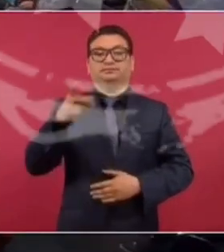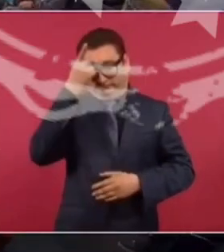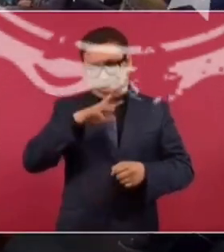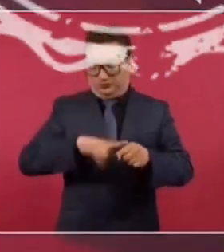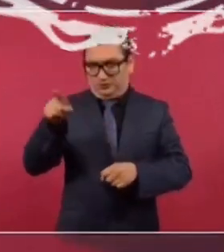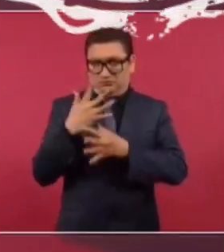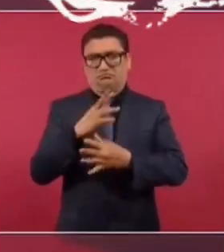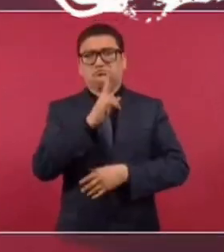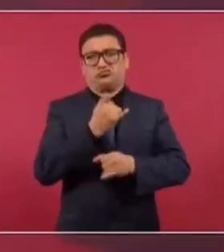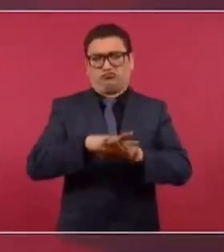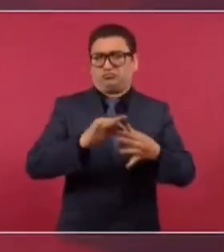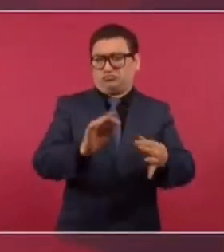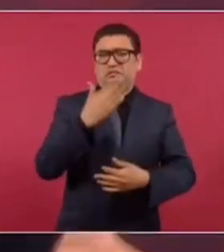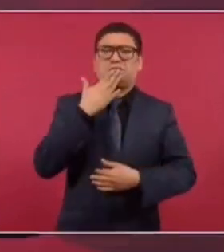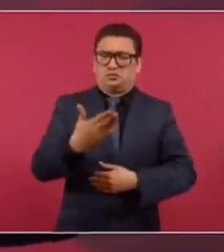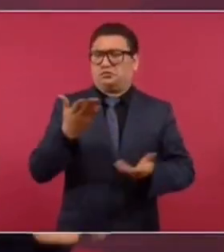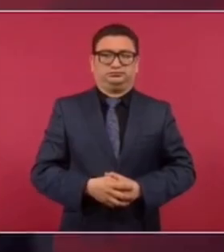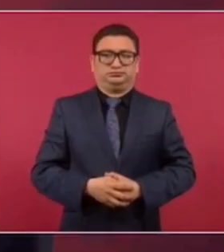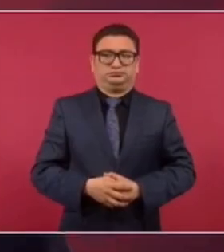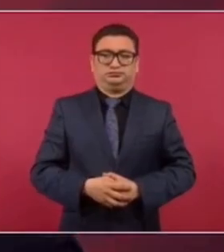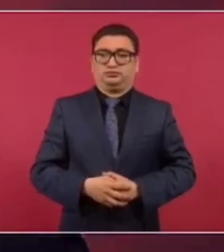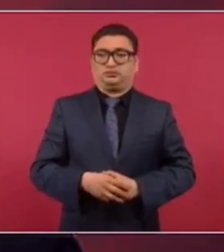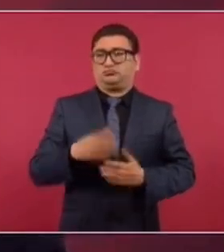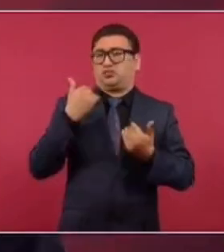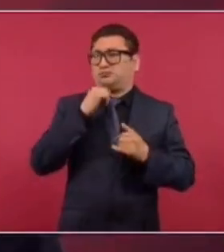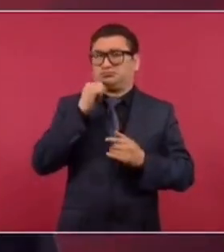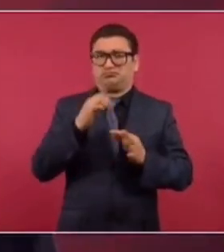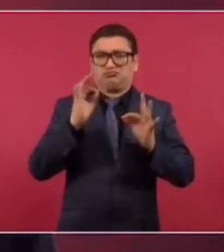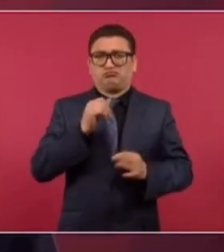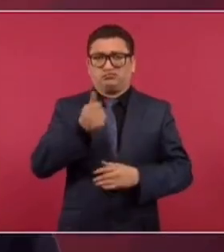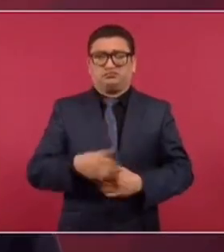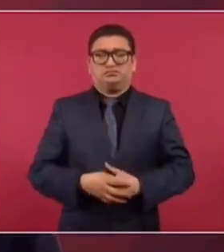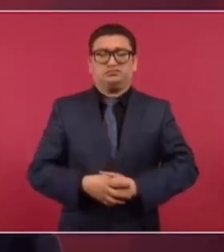Pues está bien que informe, nada más que no hay nada concreto.